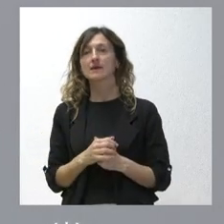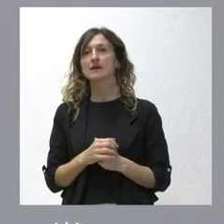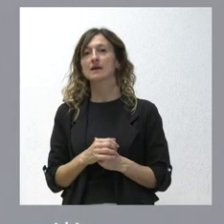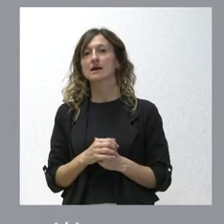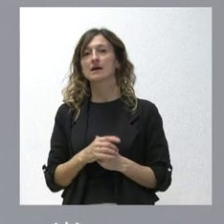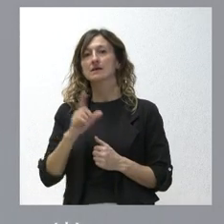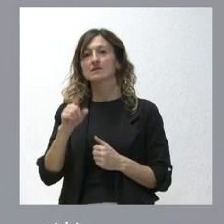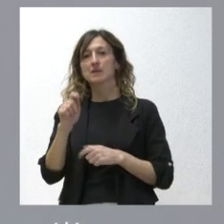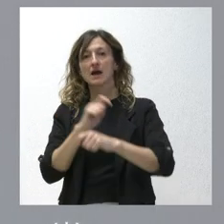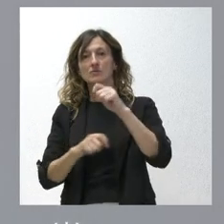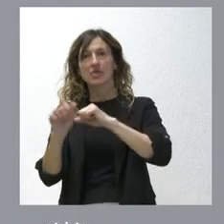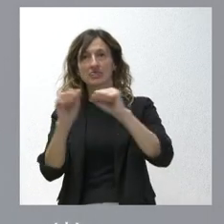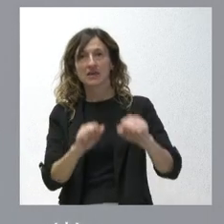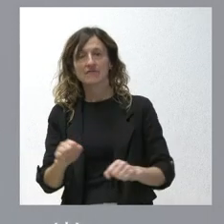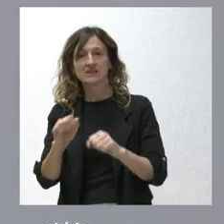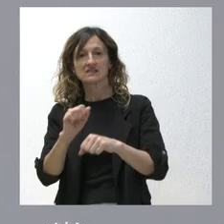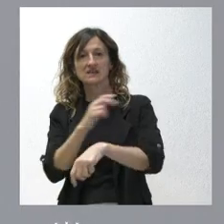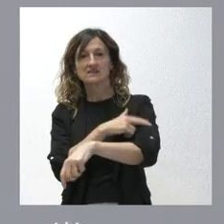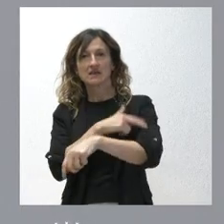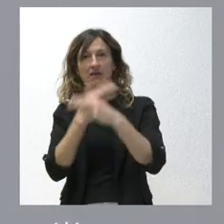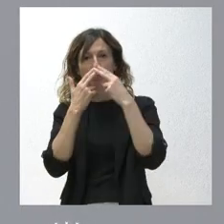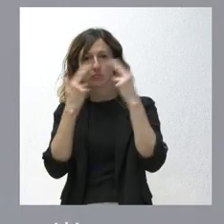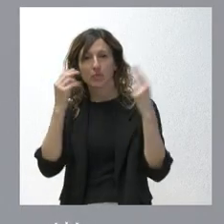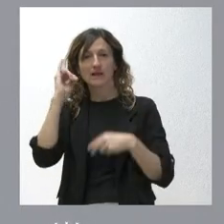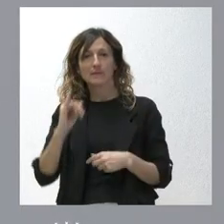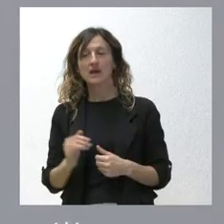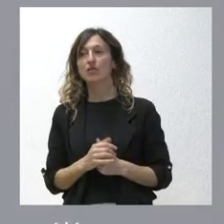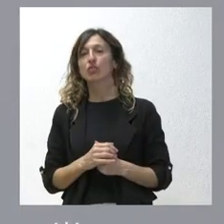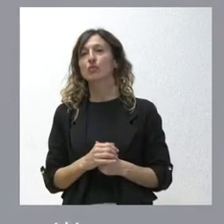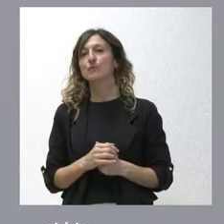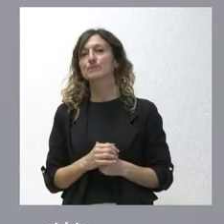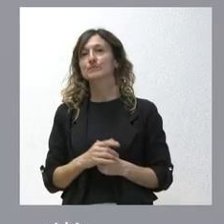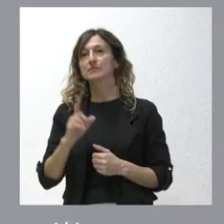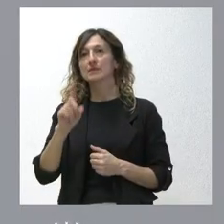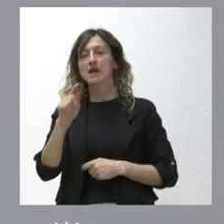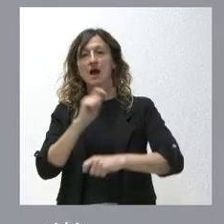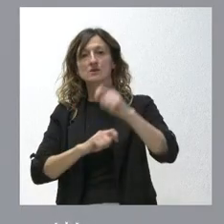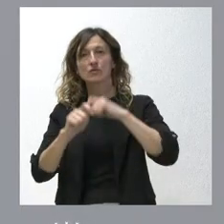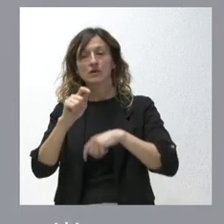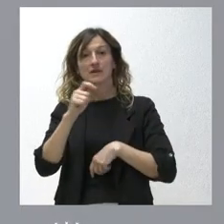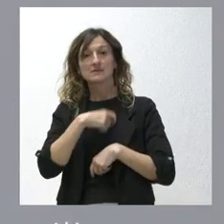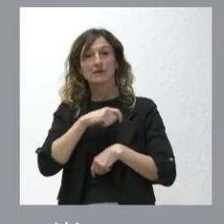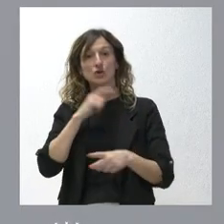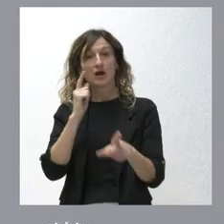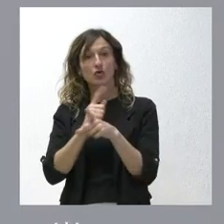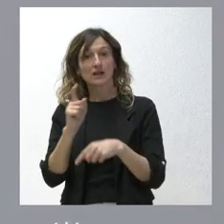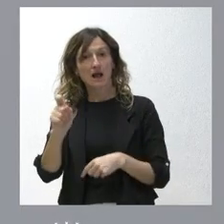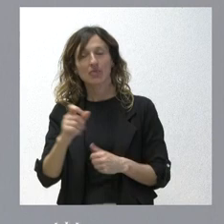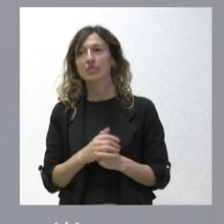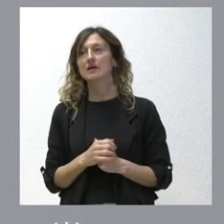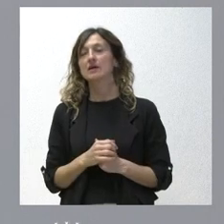la Defensa de la Sanidad Pública en el Bierzo estuvo la Asociación Española contra el Cáncer estuvo